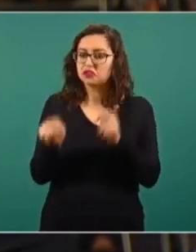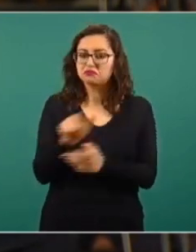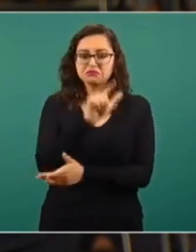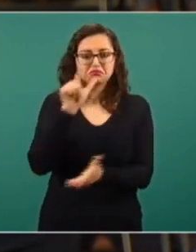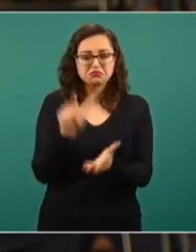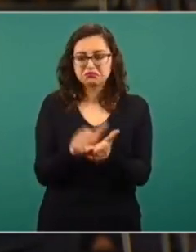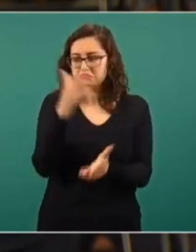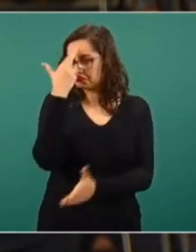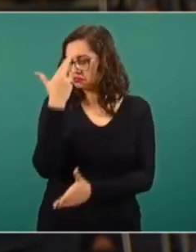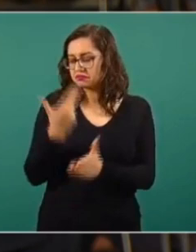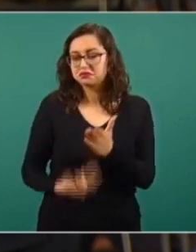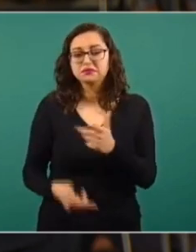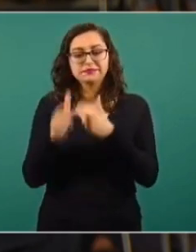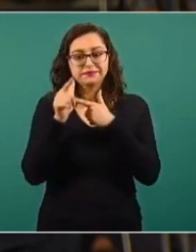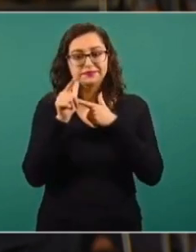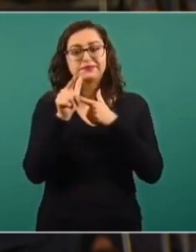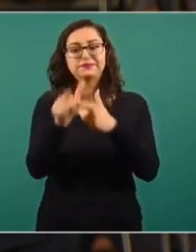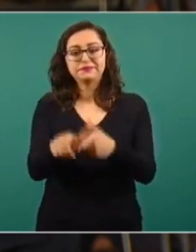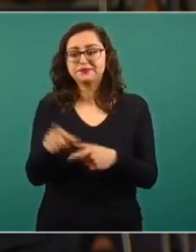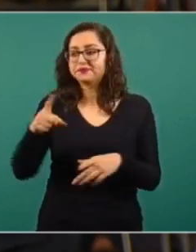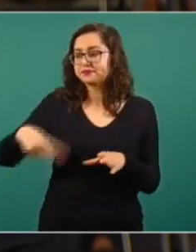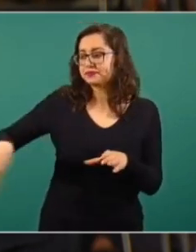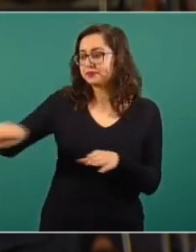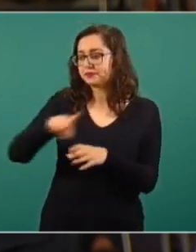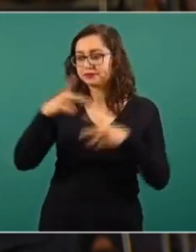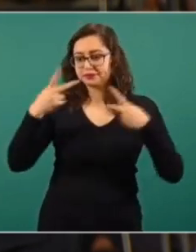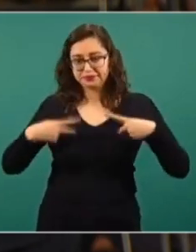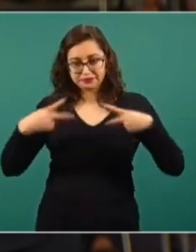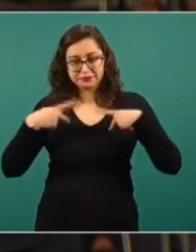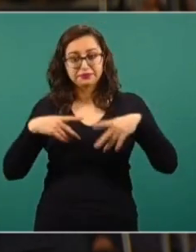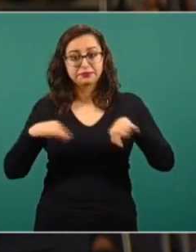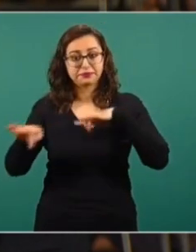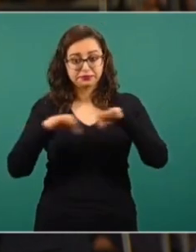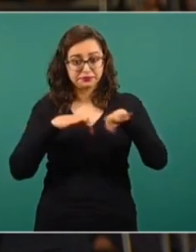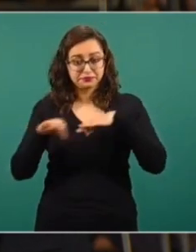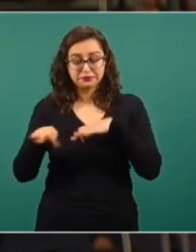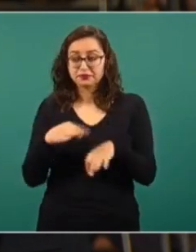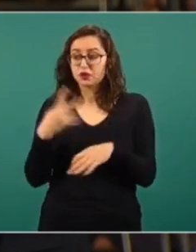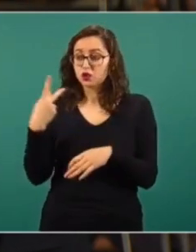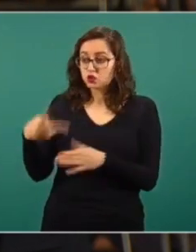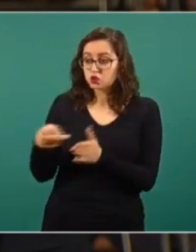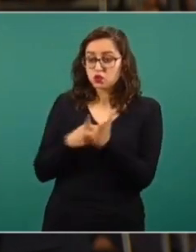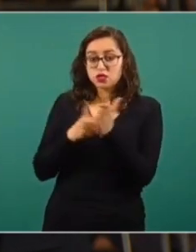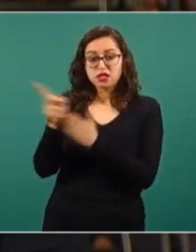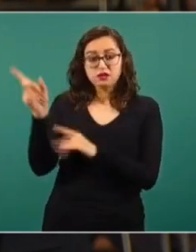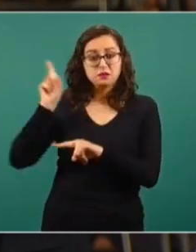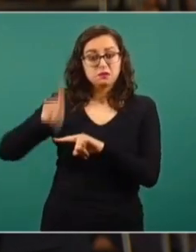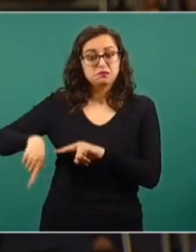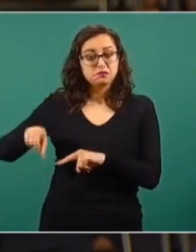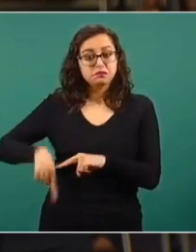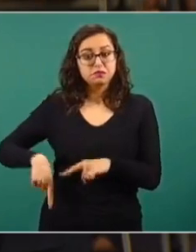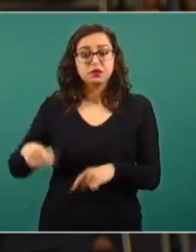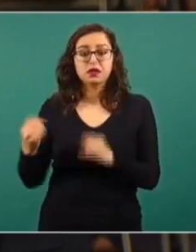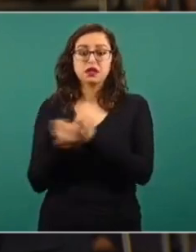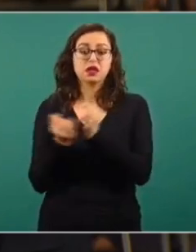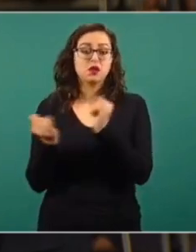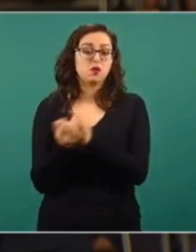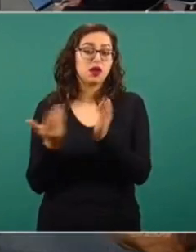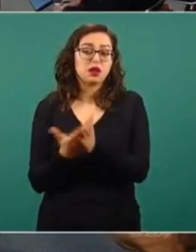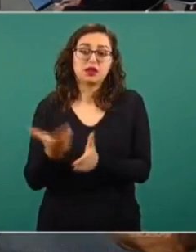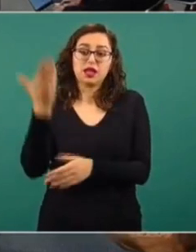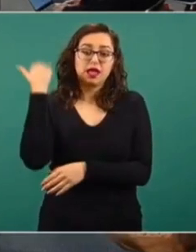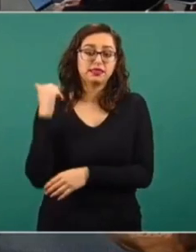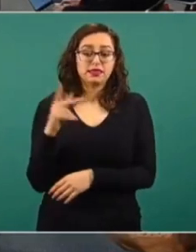violación a los derechos laborales de esos trabajadores del mencionado sindicato siguen ocurriendo como cuando estaba el doctor Pedro